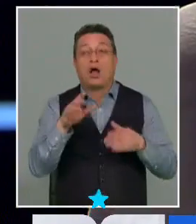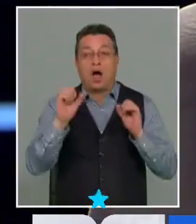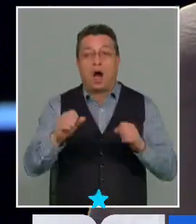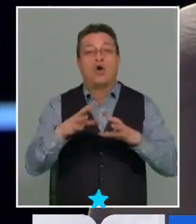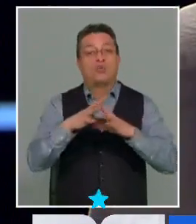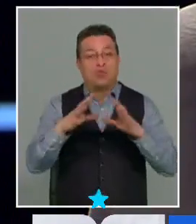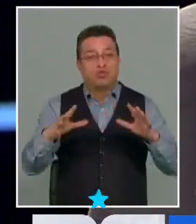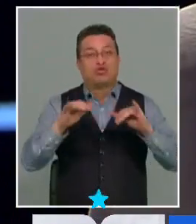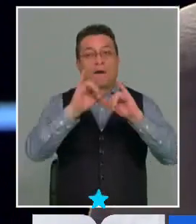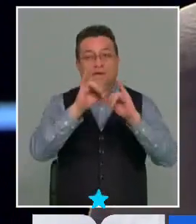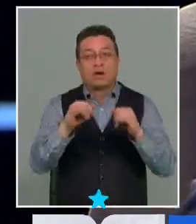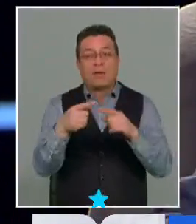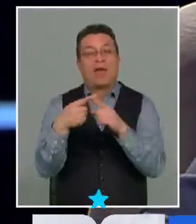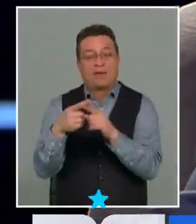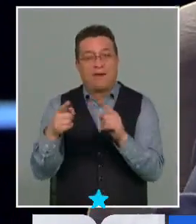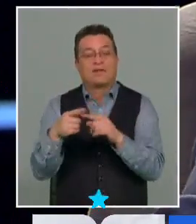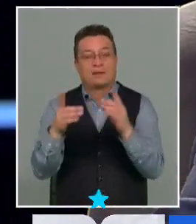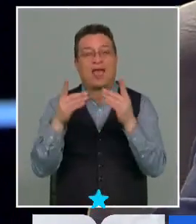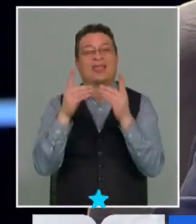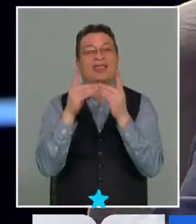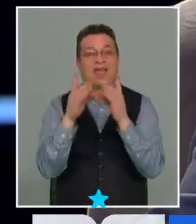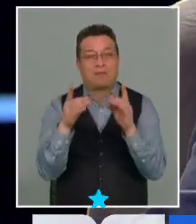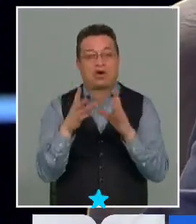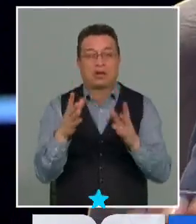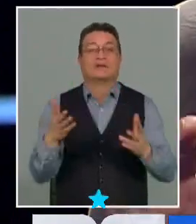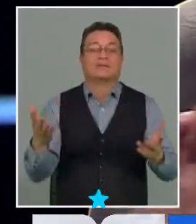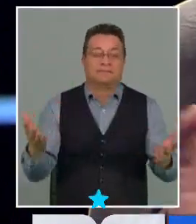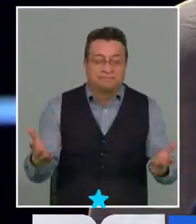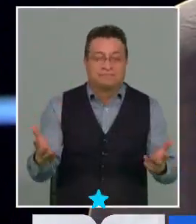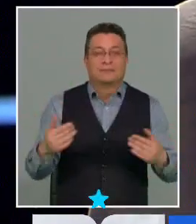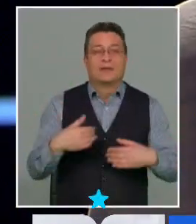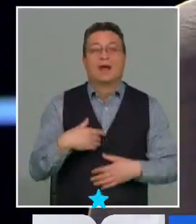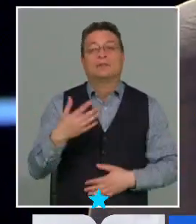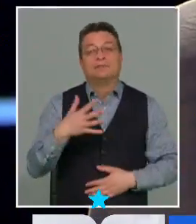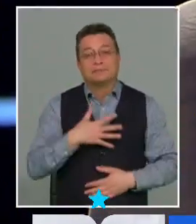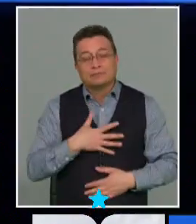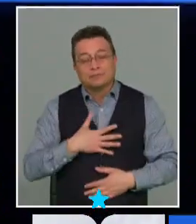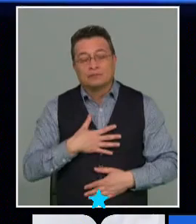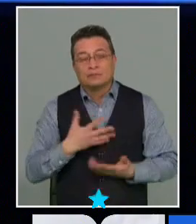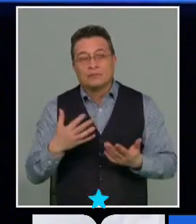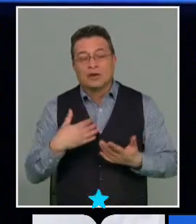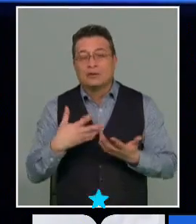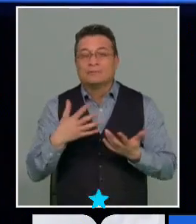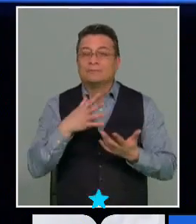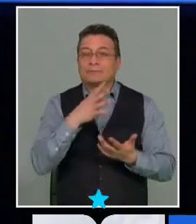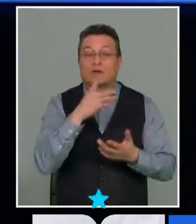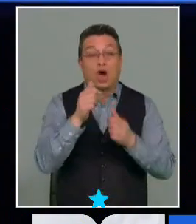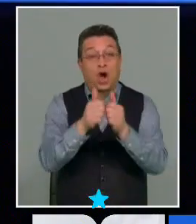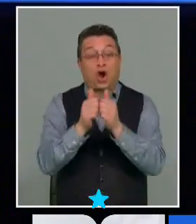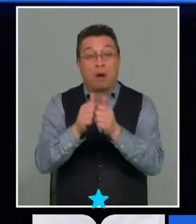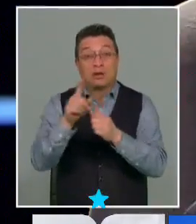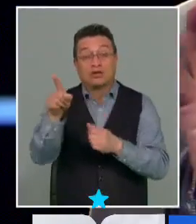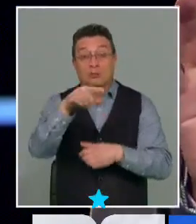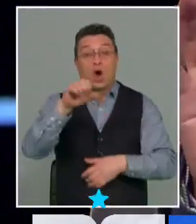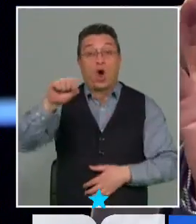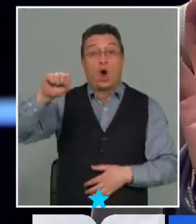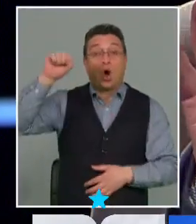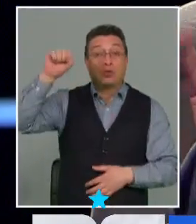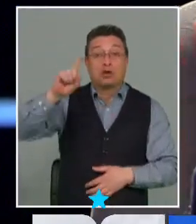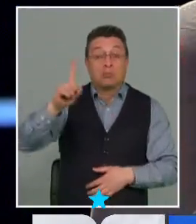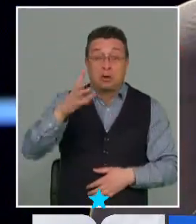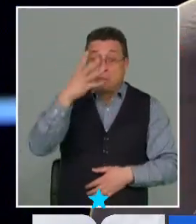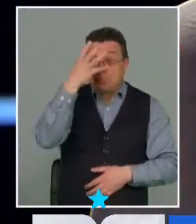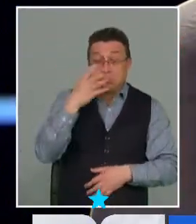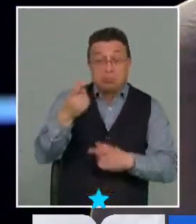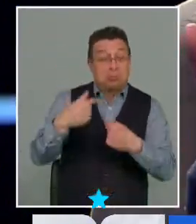muchos mecanismos distintos de democracia y todo entonces yo mira yo quiero no sé si los compañeros comunistas van a aceptar lo que voy a decir